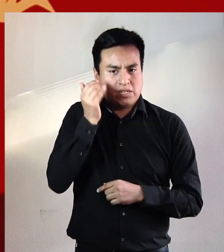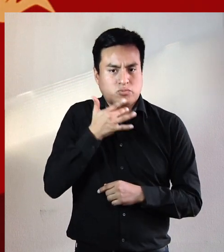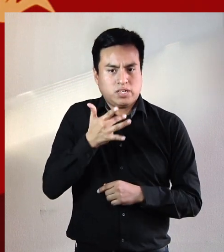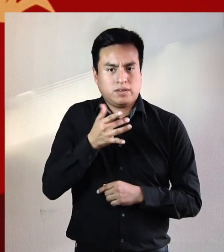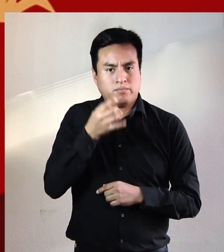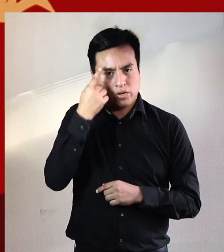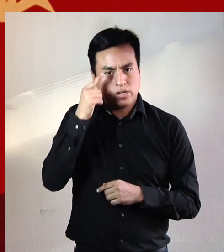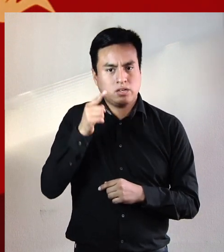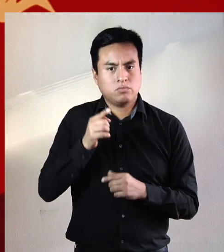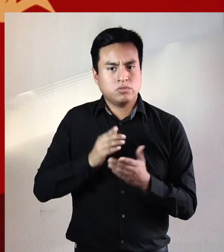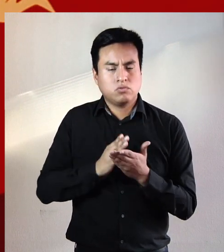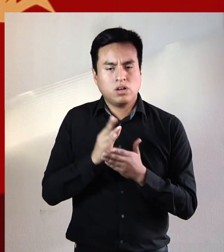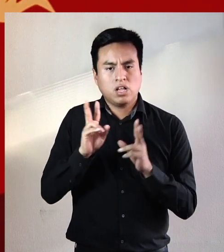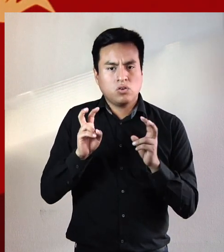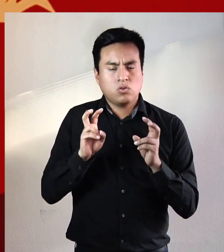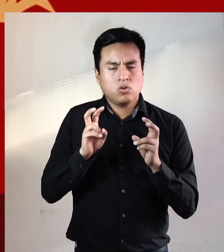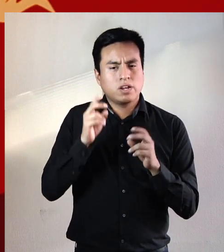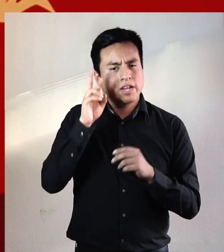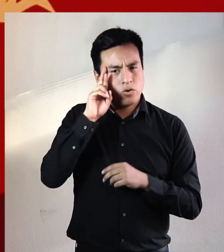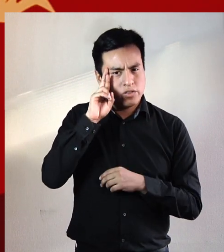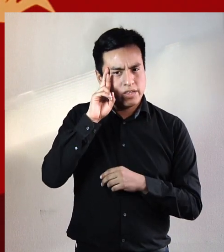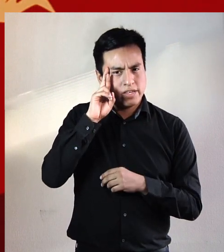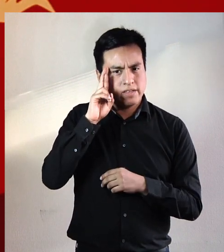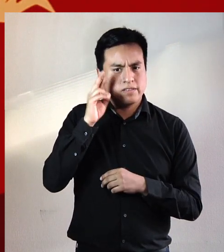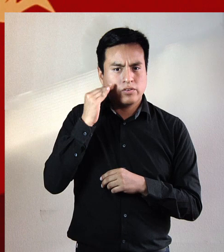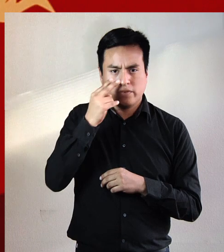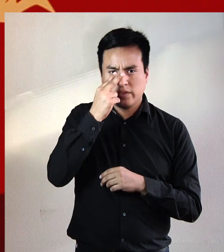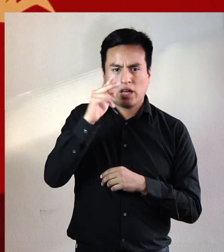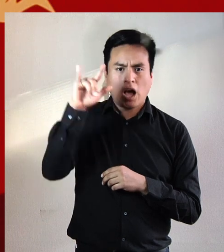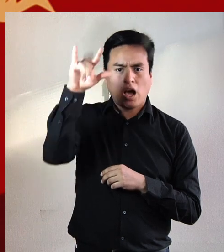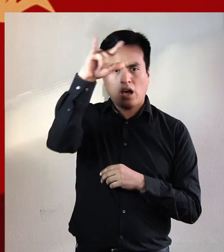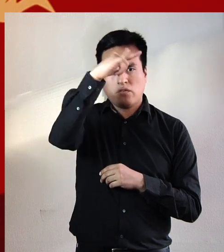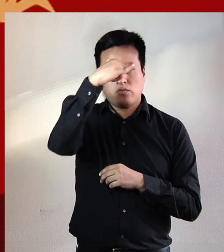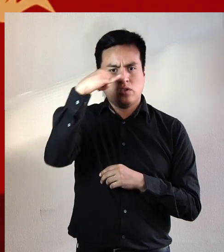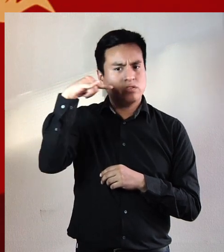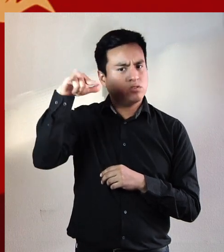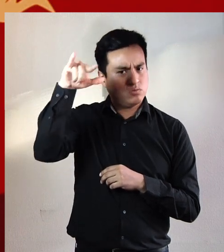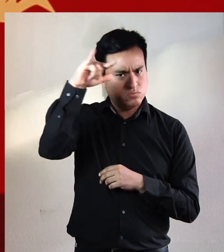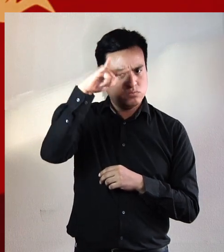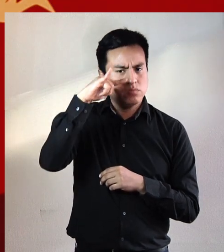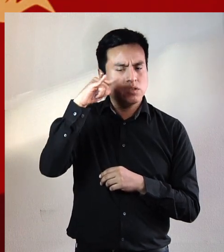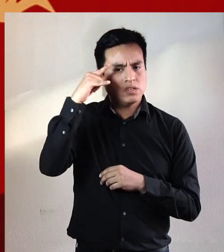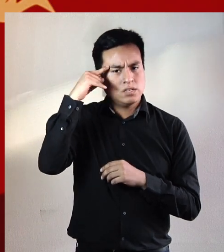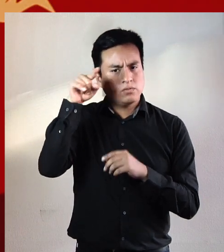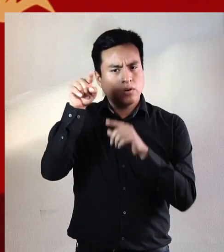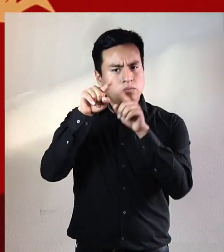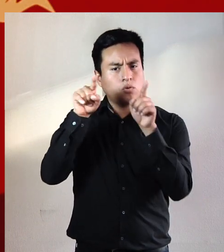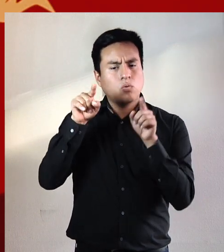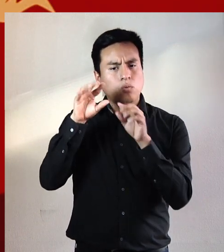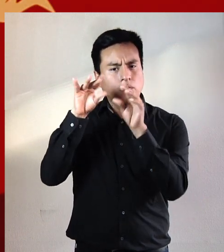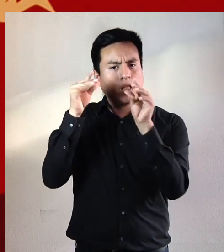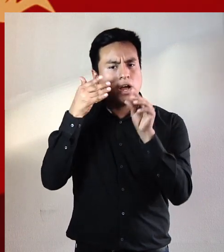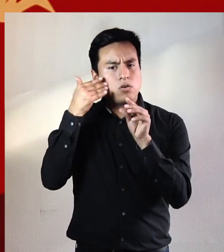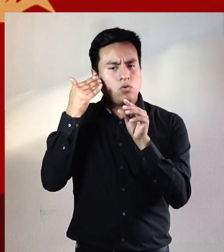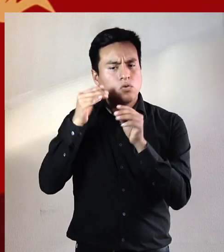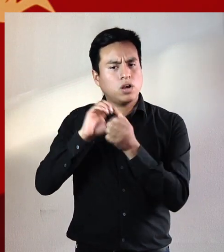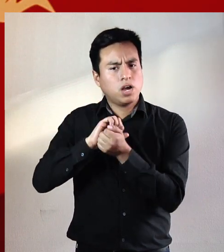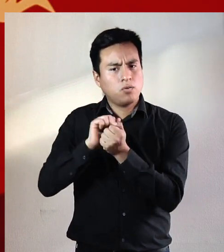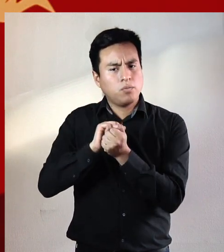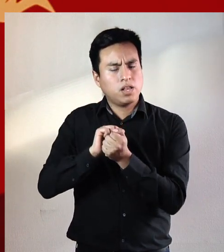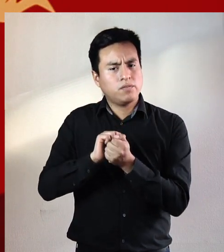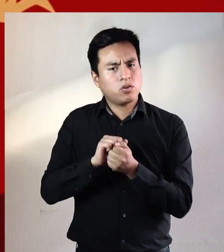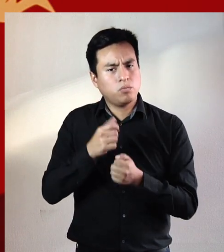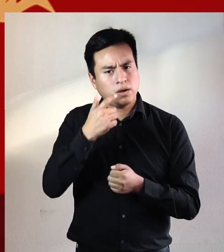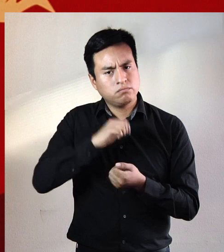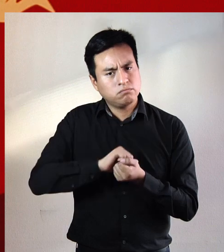por qué lo hice pero allí comenzó algo recordé que de niño había visto un avión que volaba en círculos trazando con humo blanco el